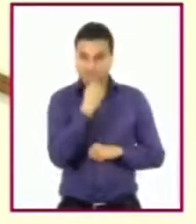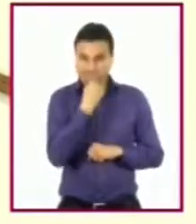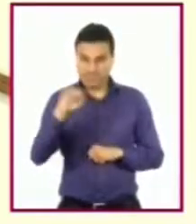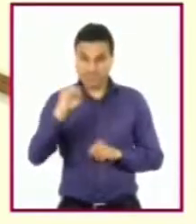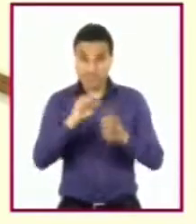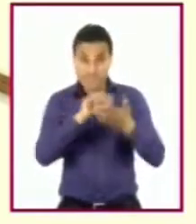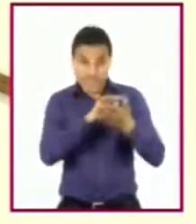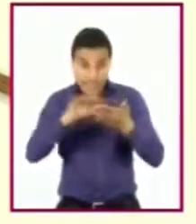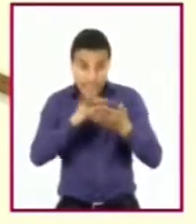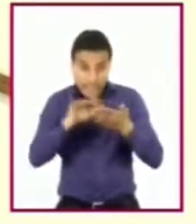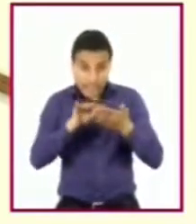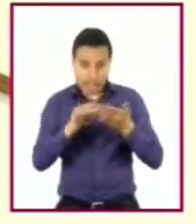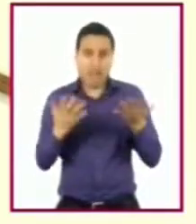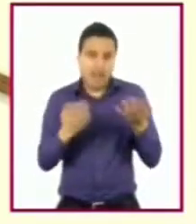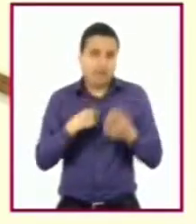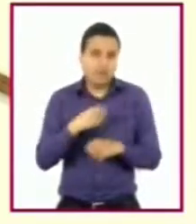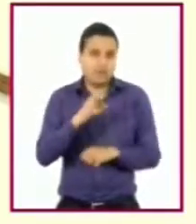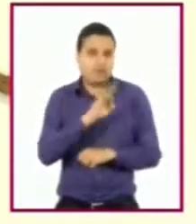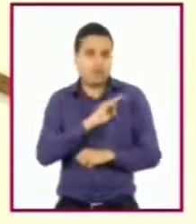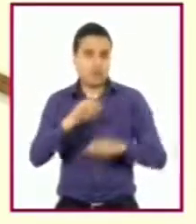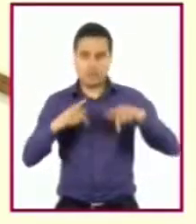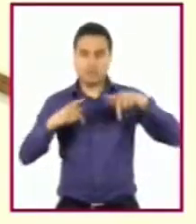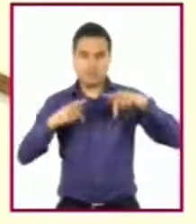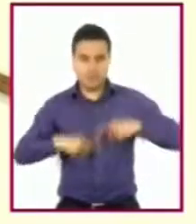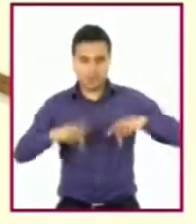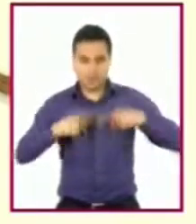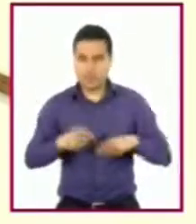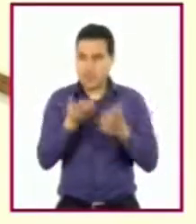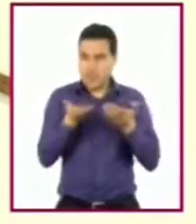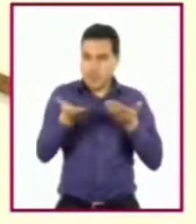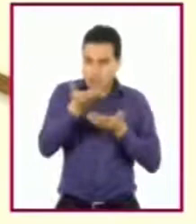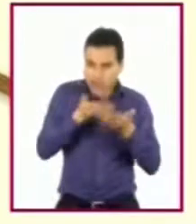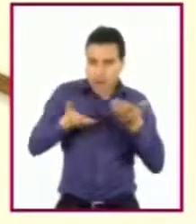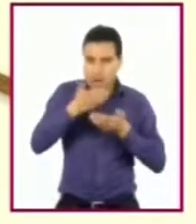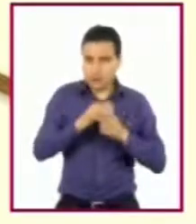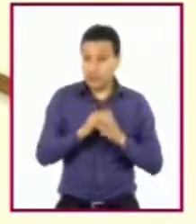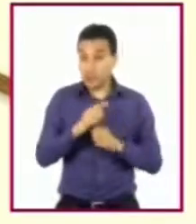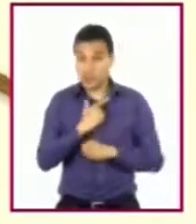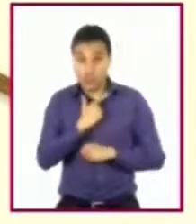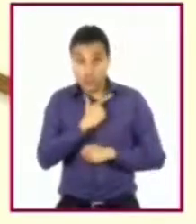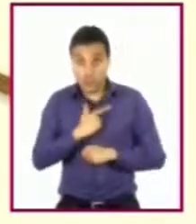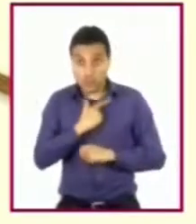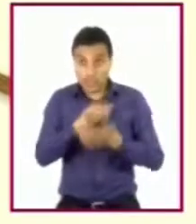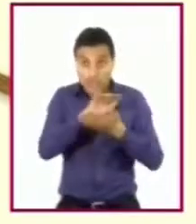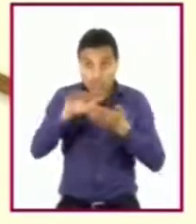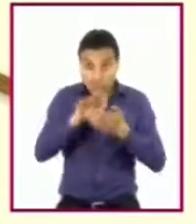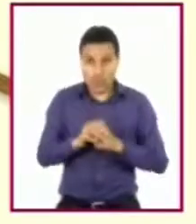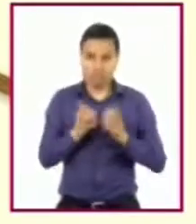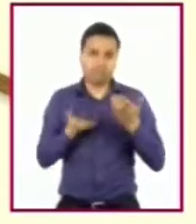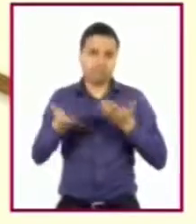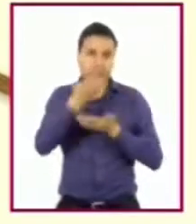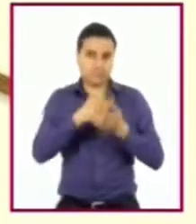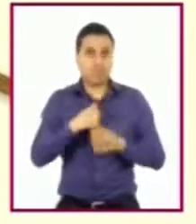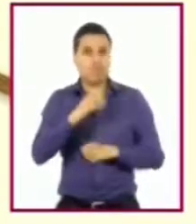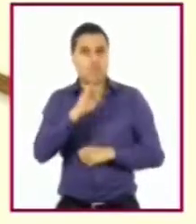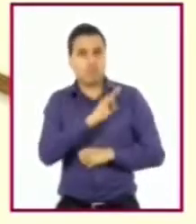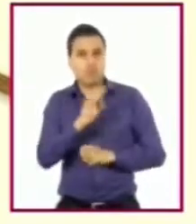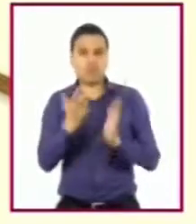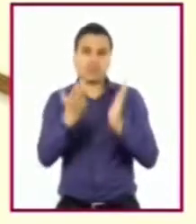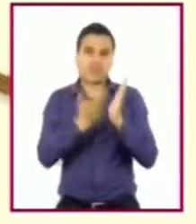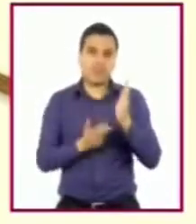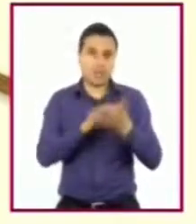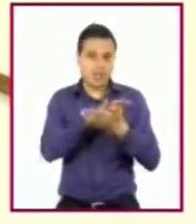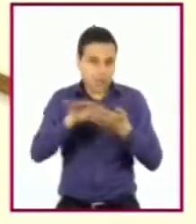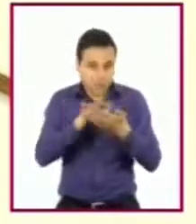desenvolverme y convivir con otras personas que comparten el mismo gusto, mediante círculos o talleres de lectura.